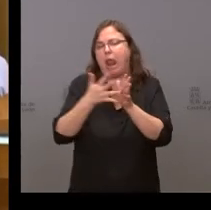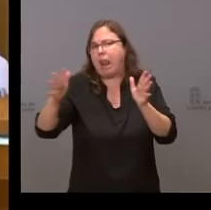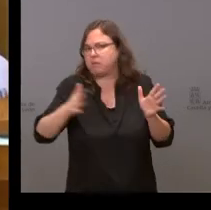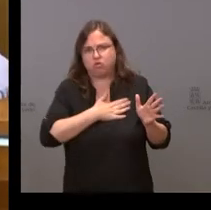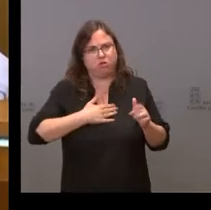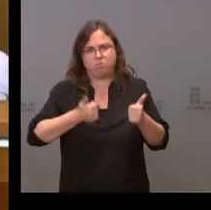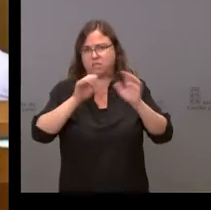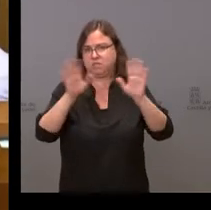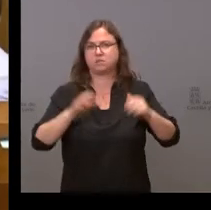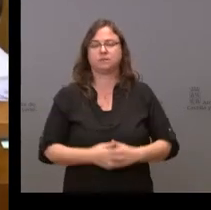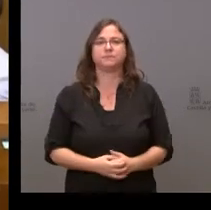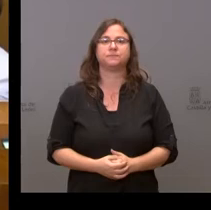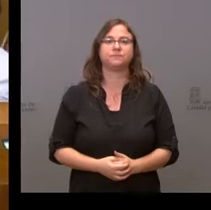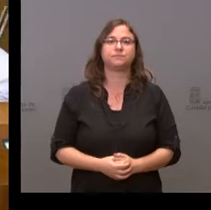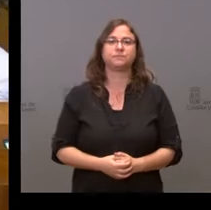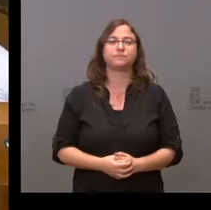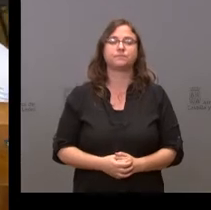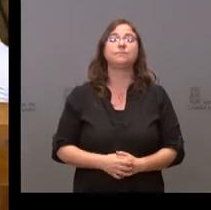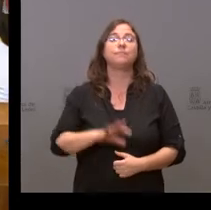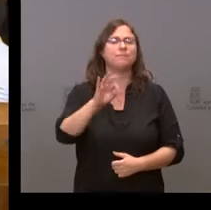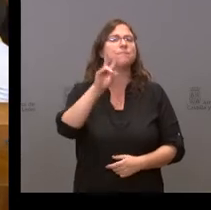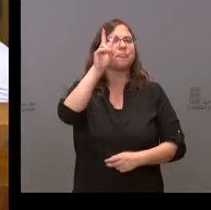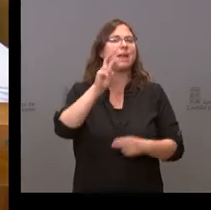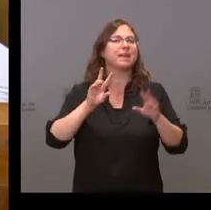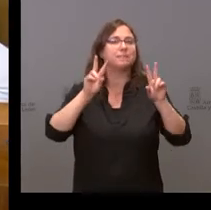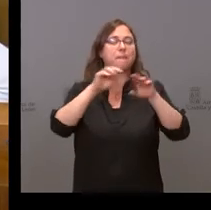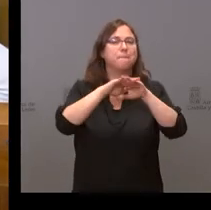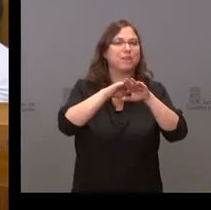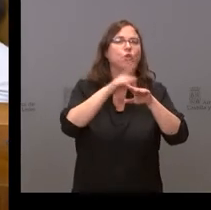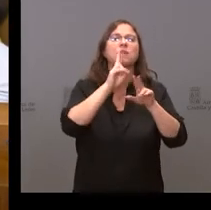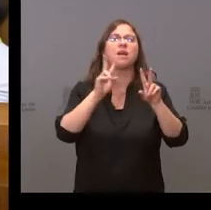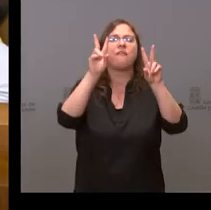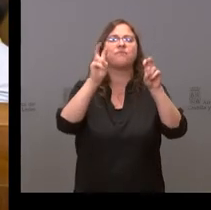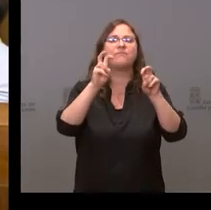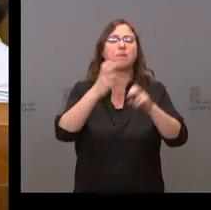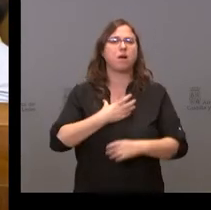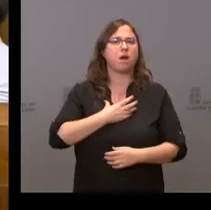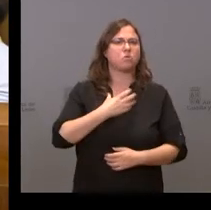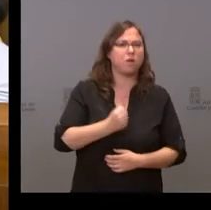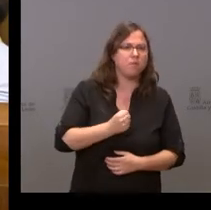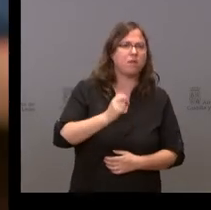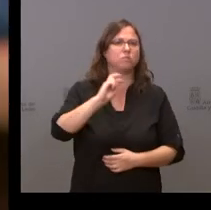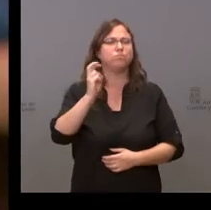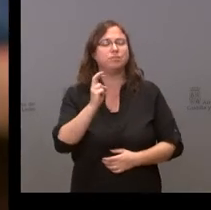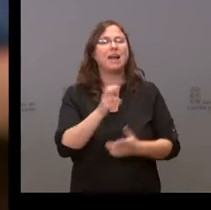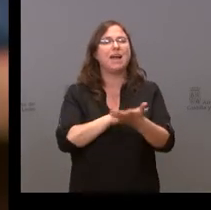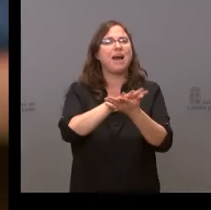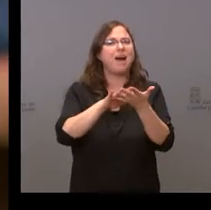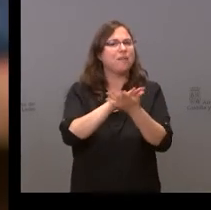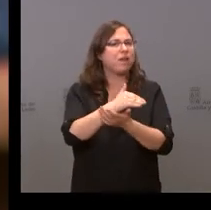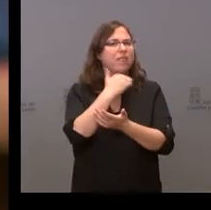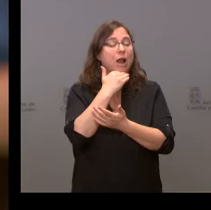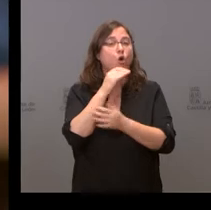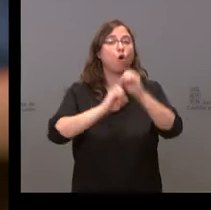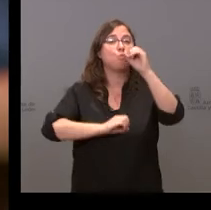volver a insistir. Sí, sobre las entidades locales quería saber si se ha hablado de ese porcentaje del